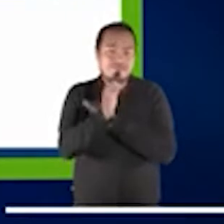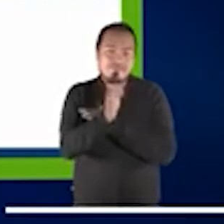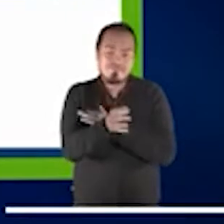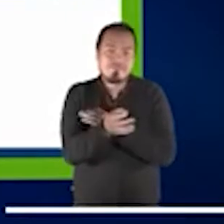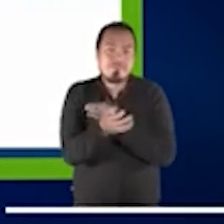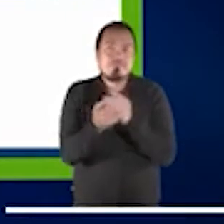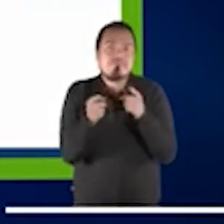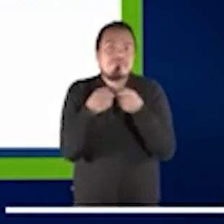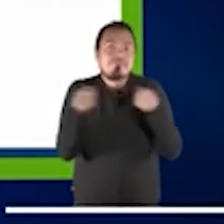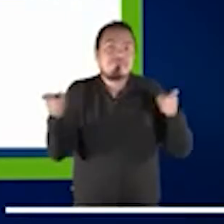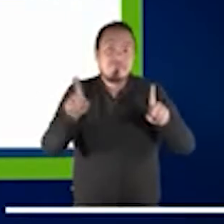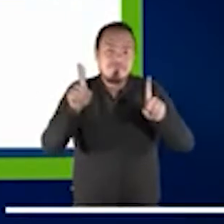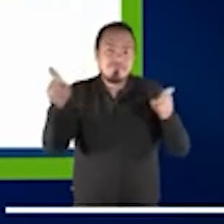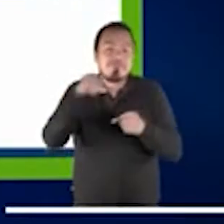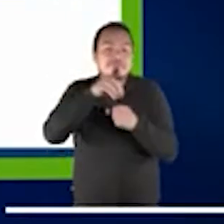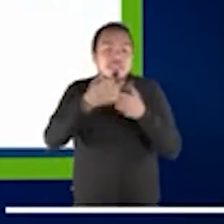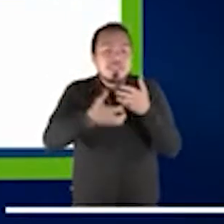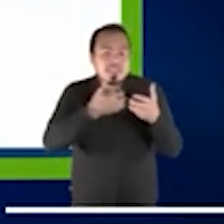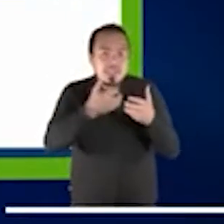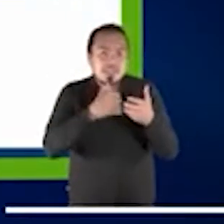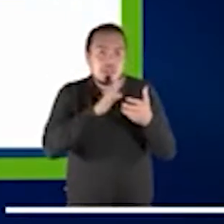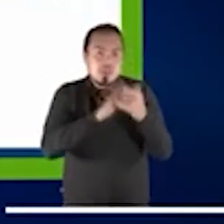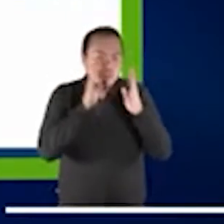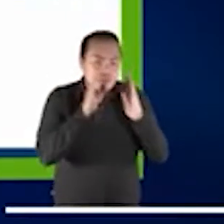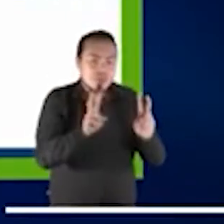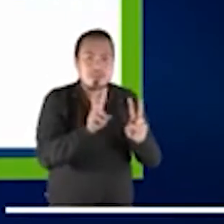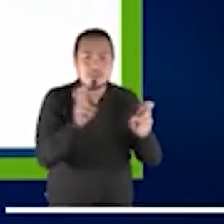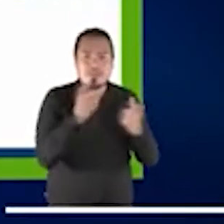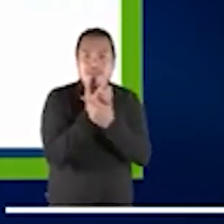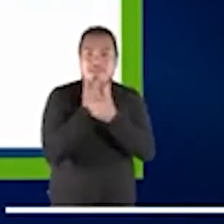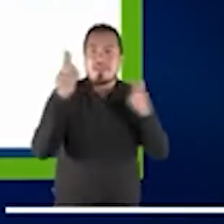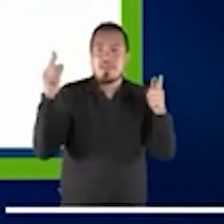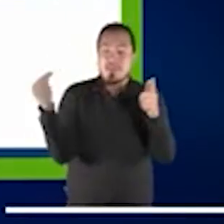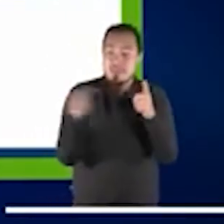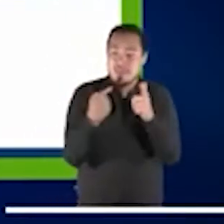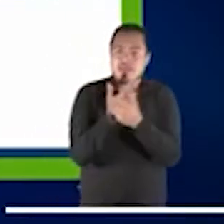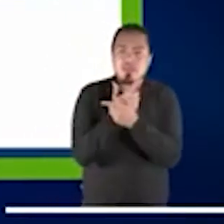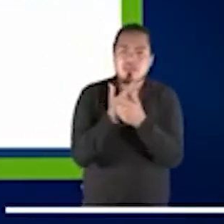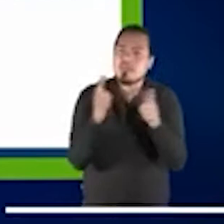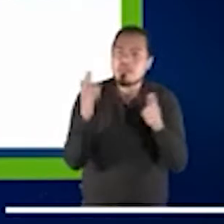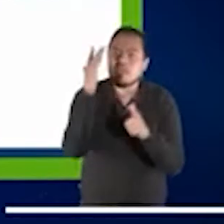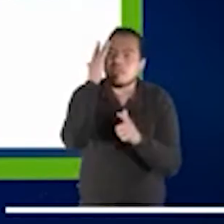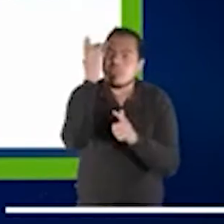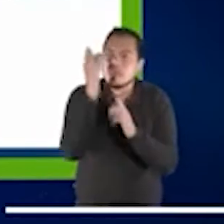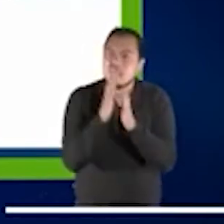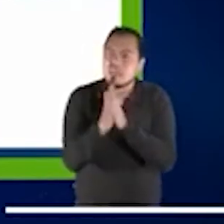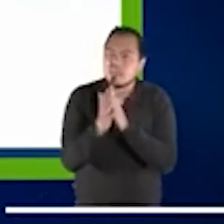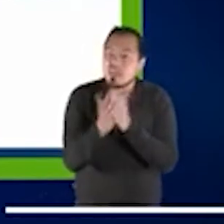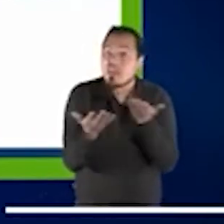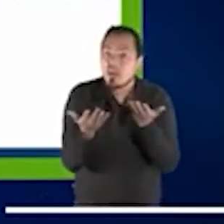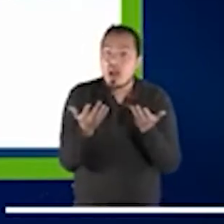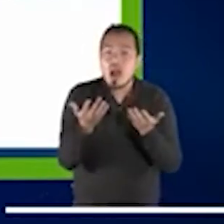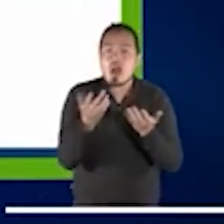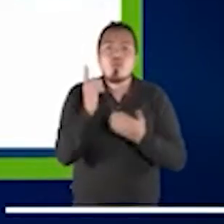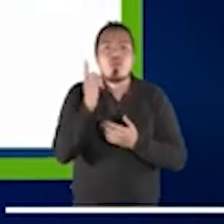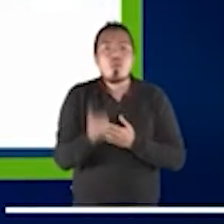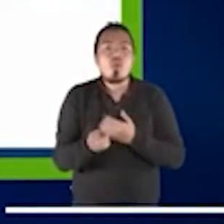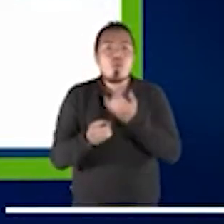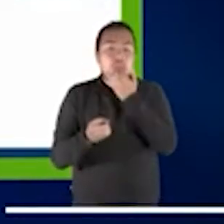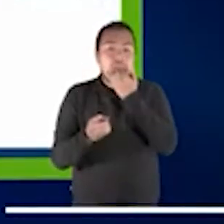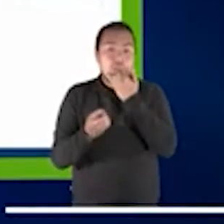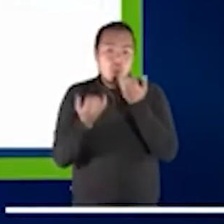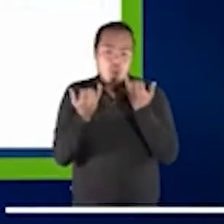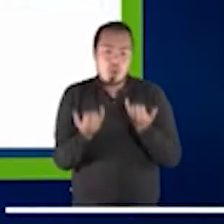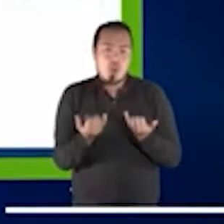del sistema de privación de libertad. ¿Por qué? Porque justamente a pesar de que